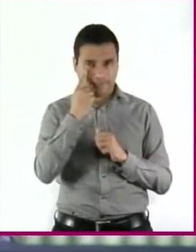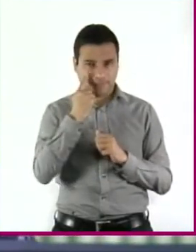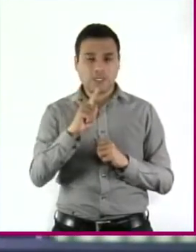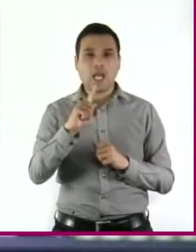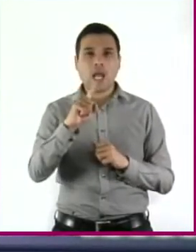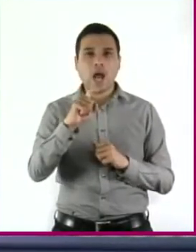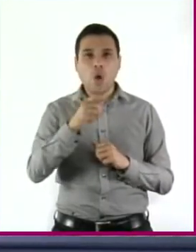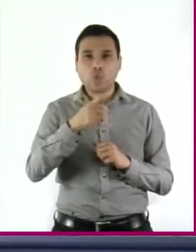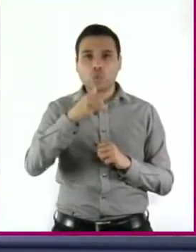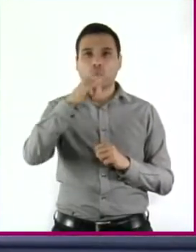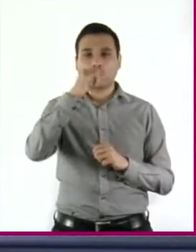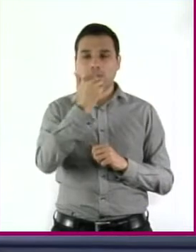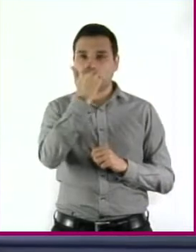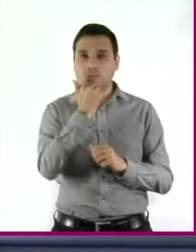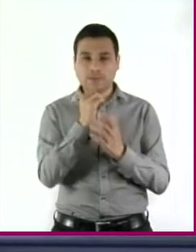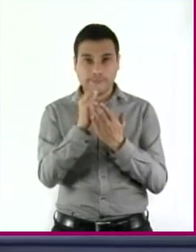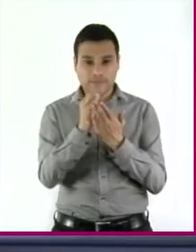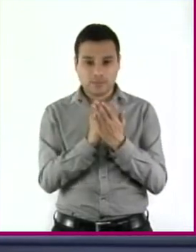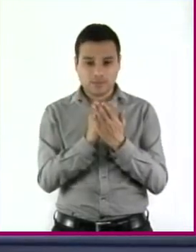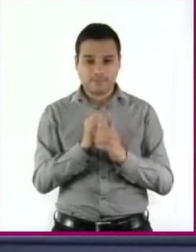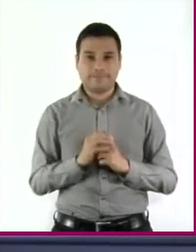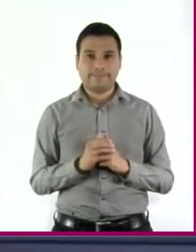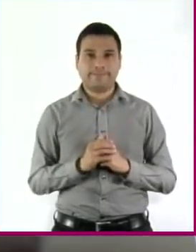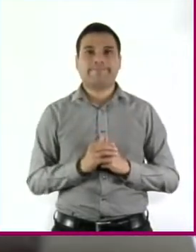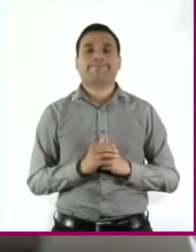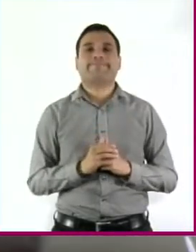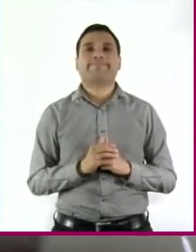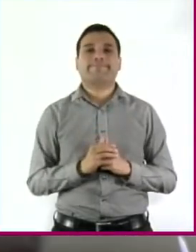agüita para que se le baje el azucarado. Pues ya sabe.